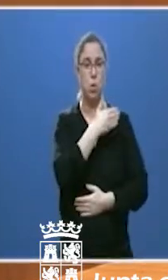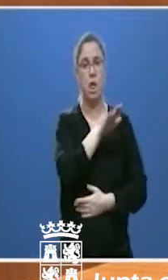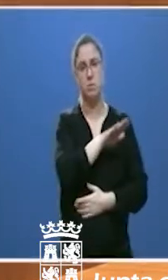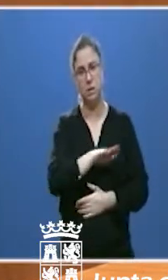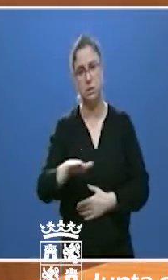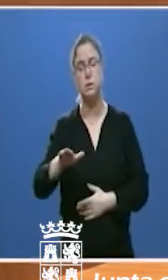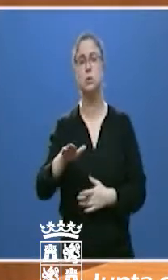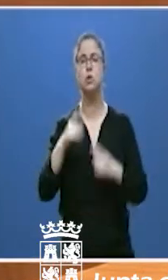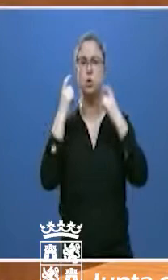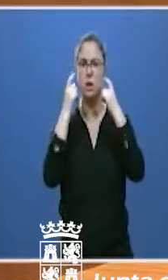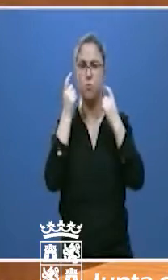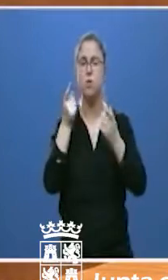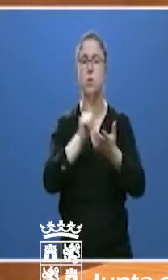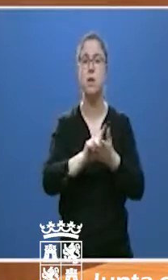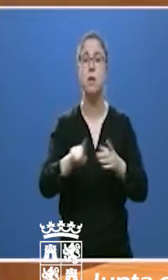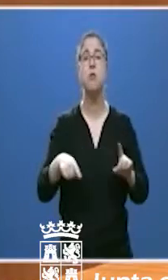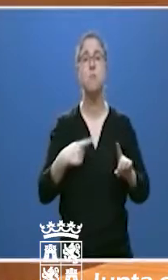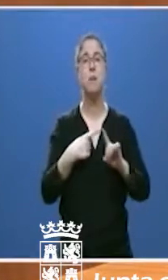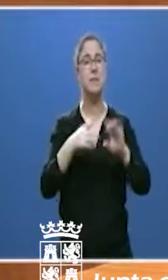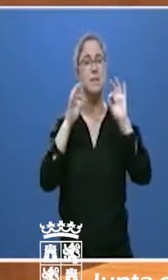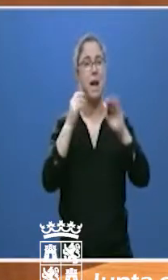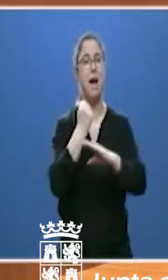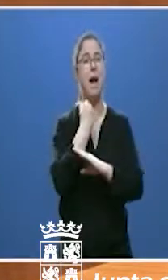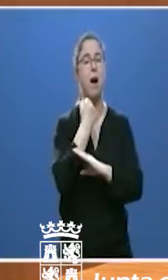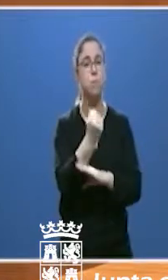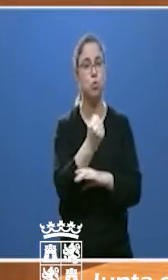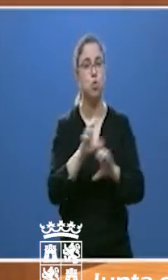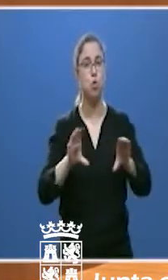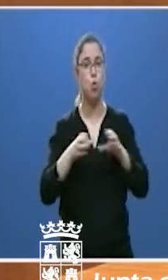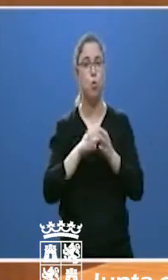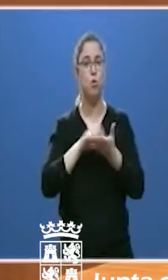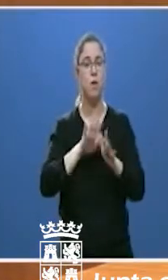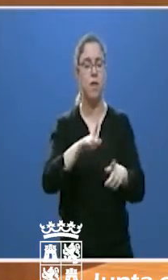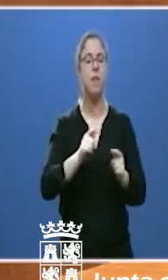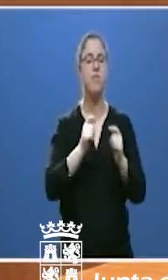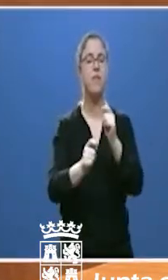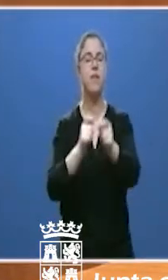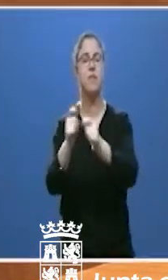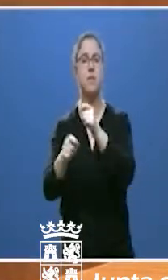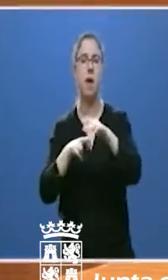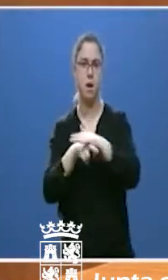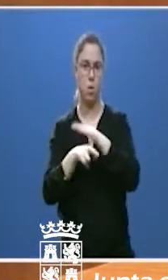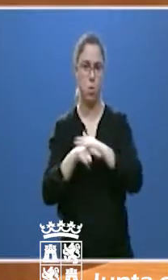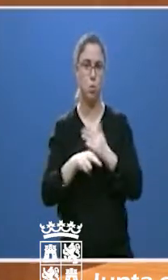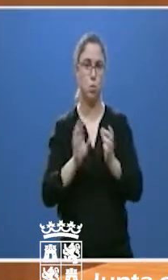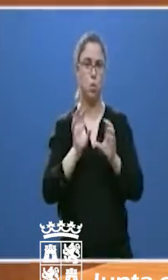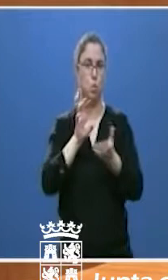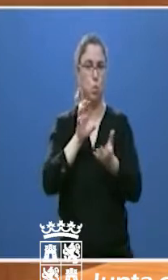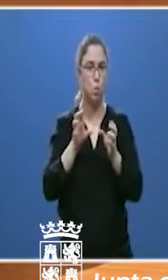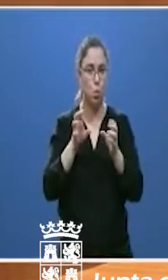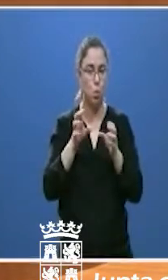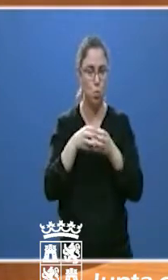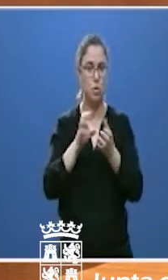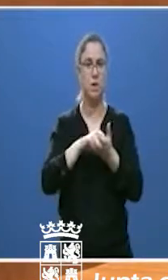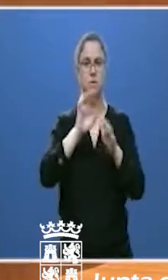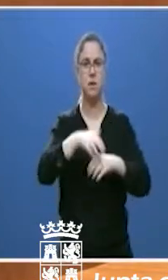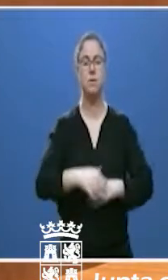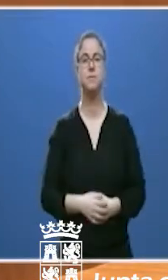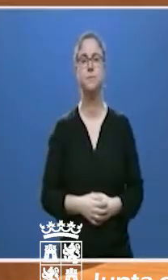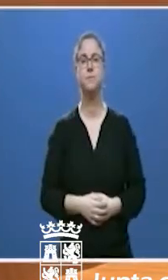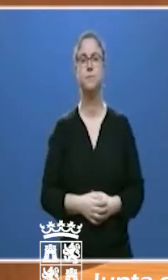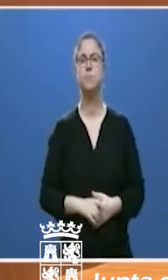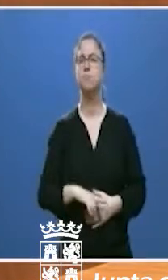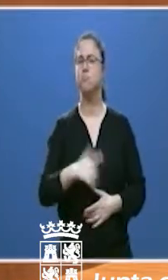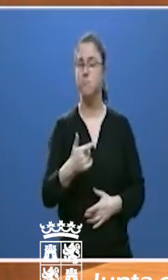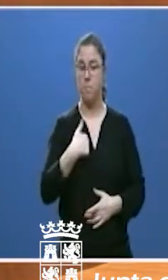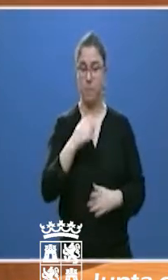y con un apoyo por parte de la Junta en dotación de medios para ello. Nos congratulamos de que al